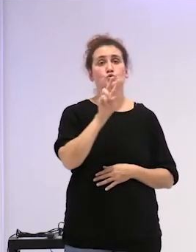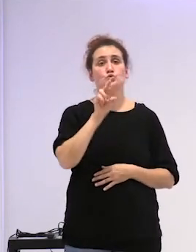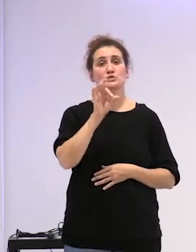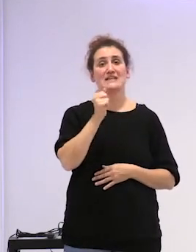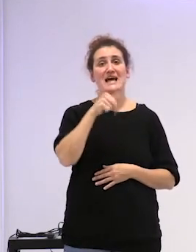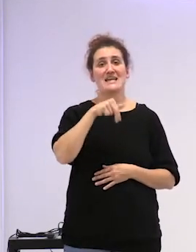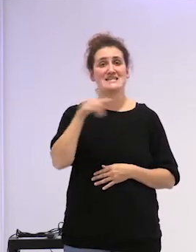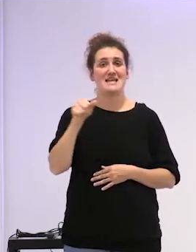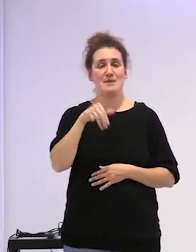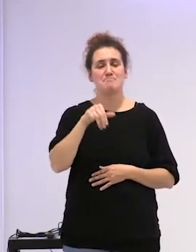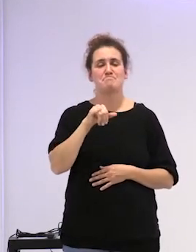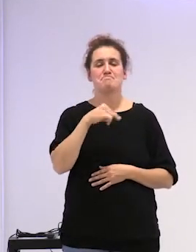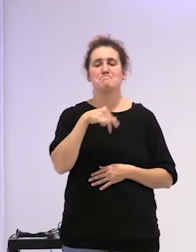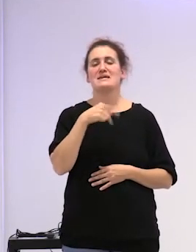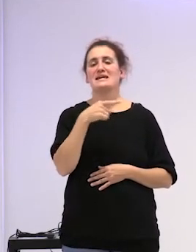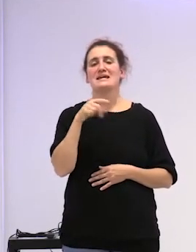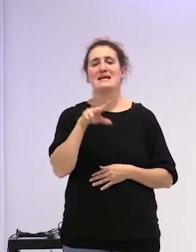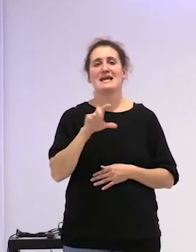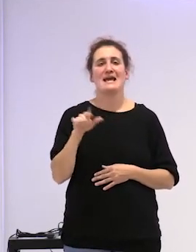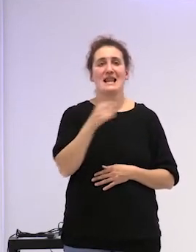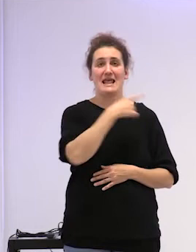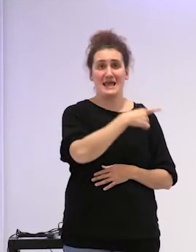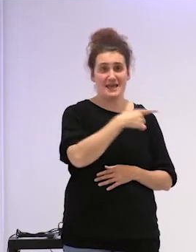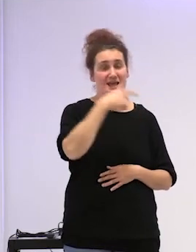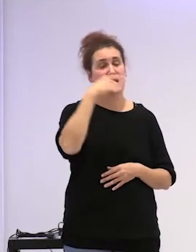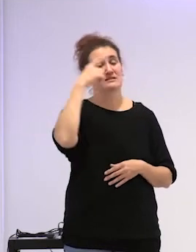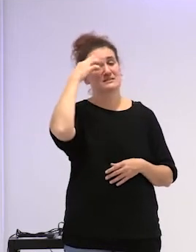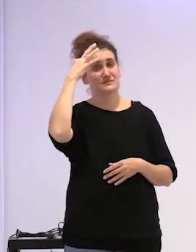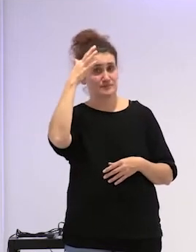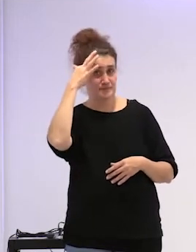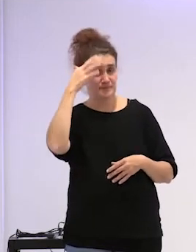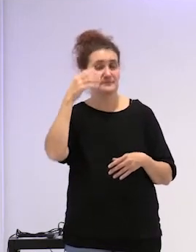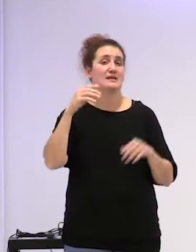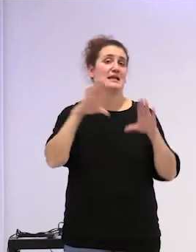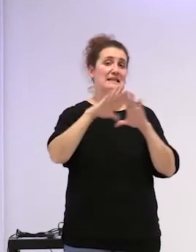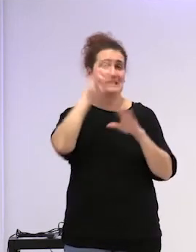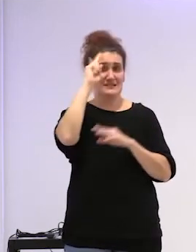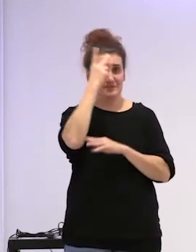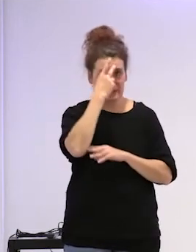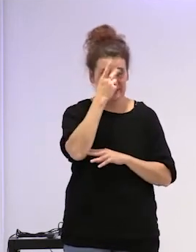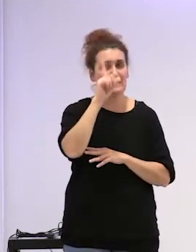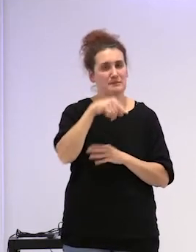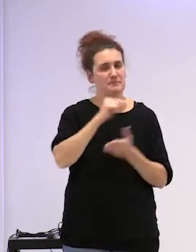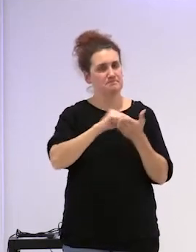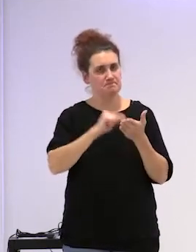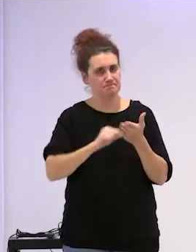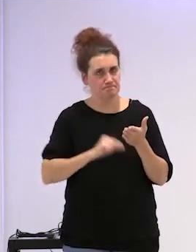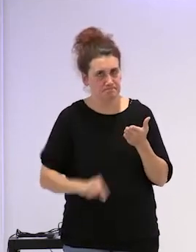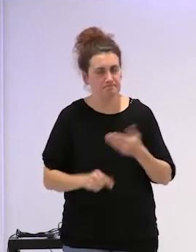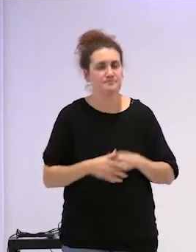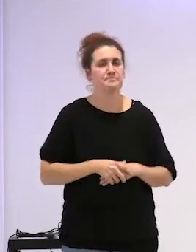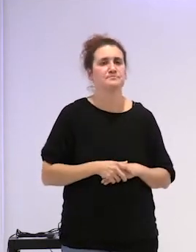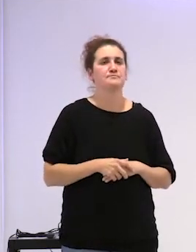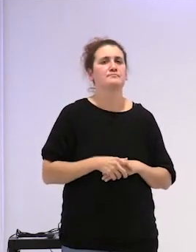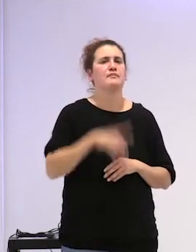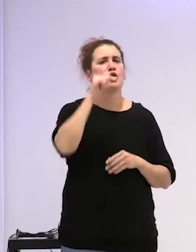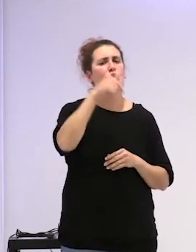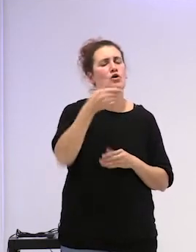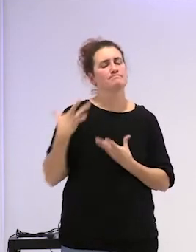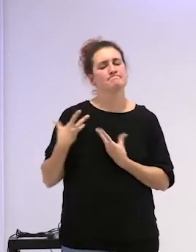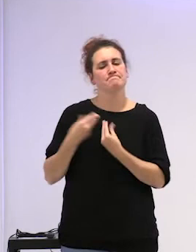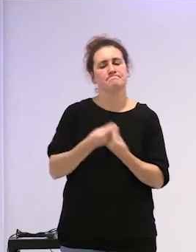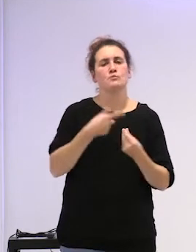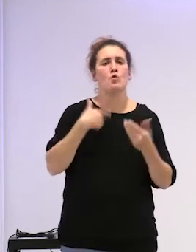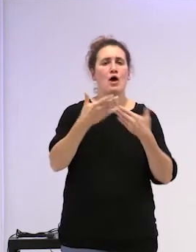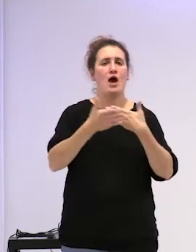ella es filósofa transfeminista y es escritora y hoy precisamente nos acompaña como autora